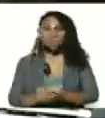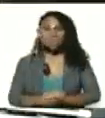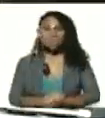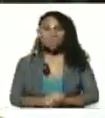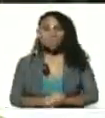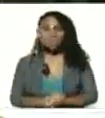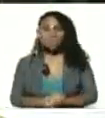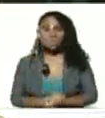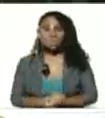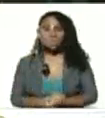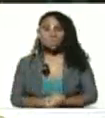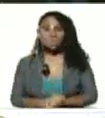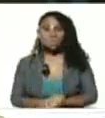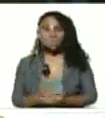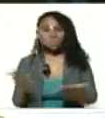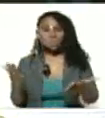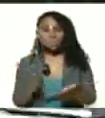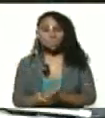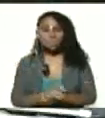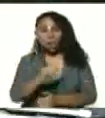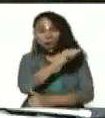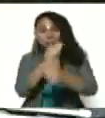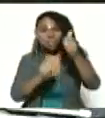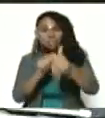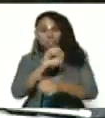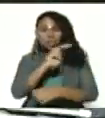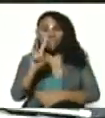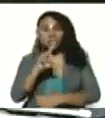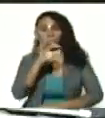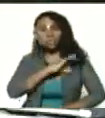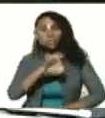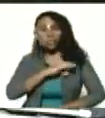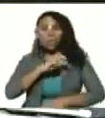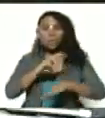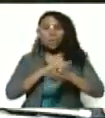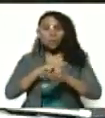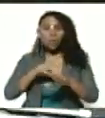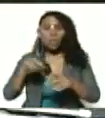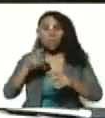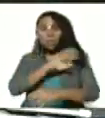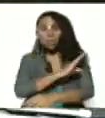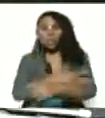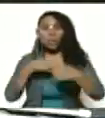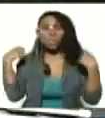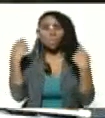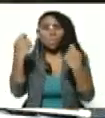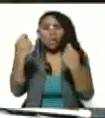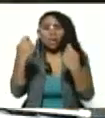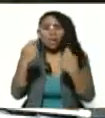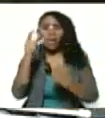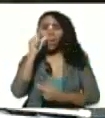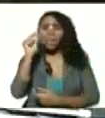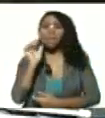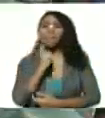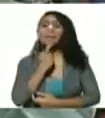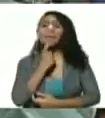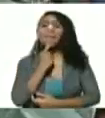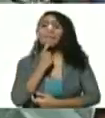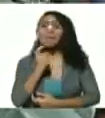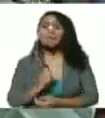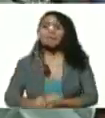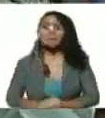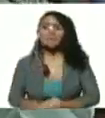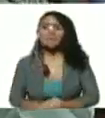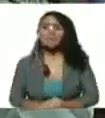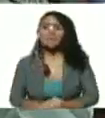A el vicepresidente de soberanía, ministro del Poder Popular para la Defensa, Vladimir Padrino